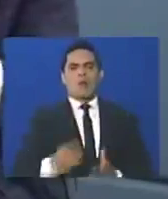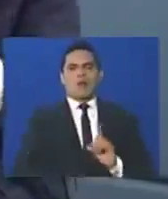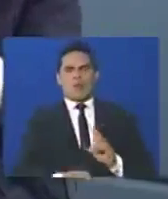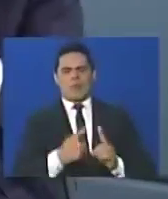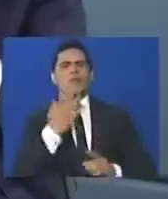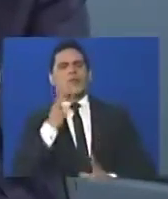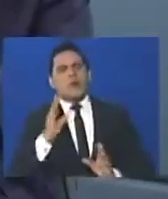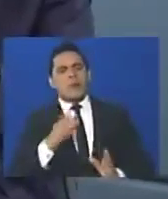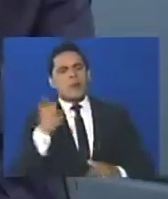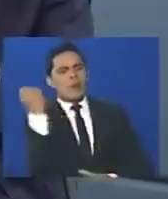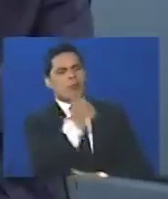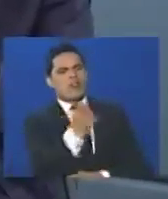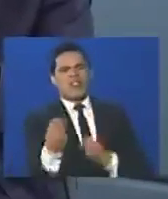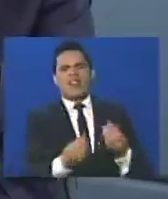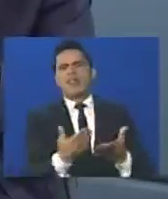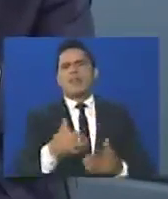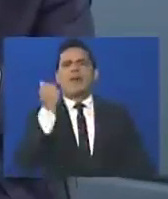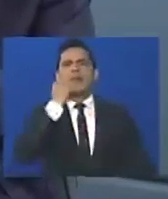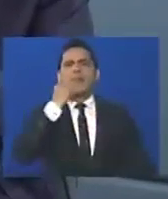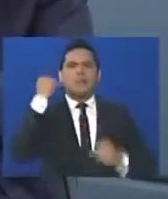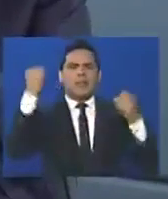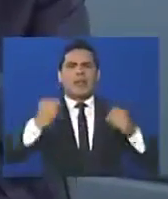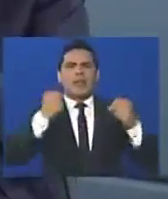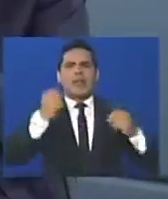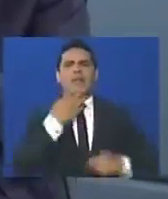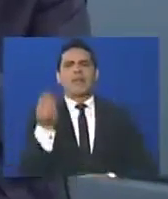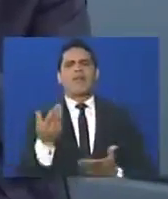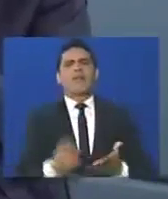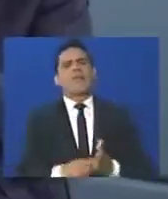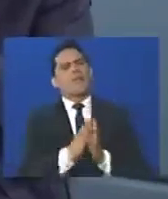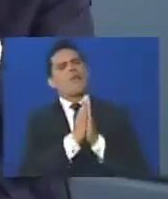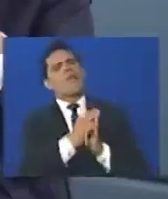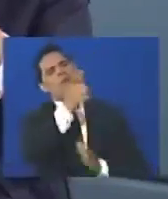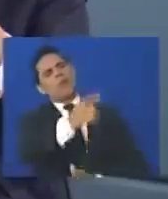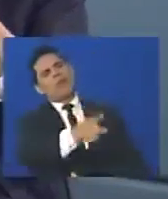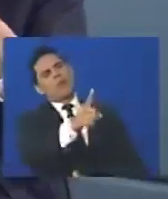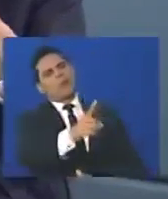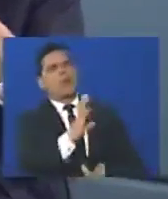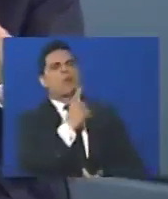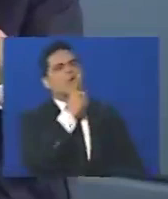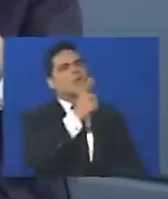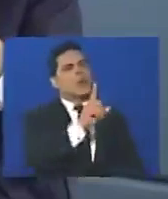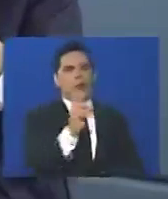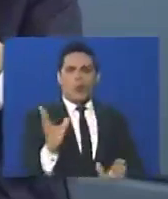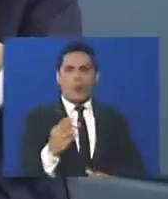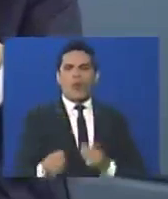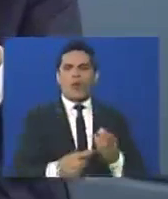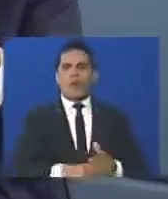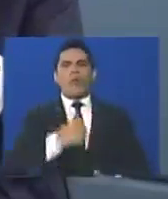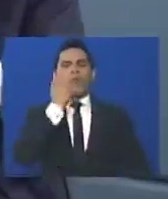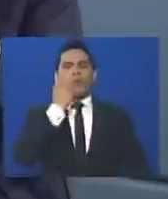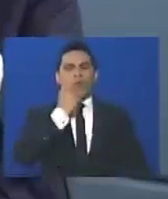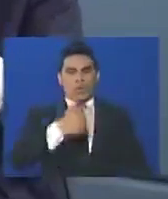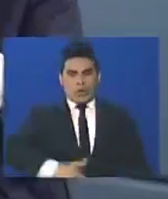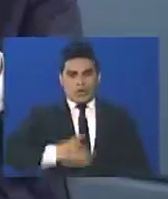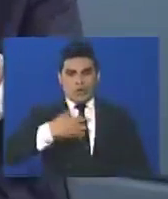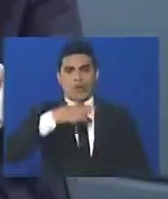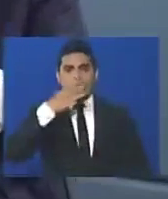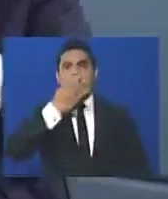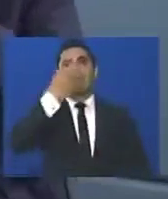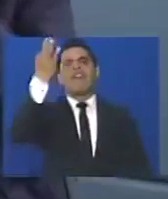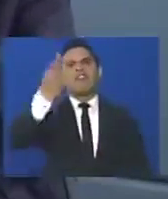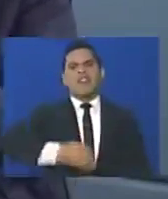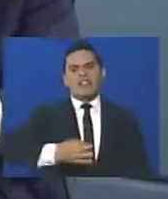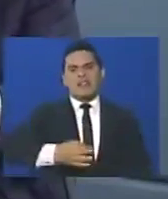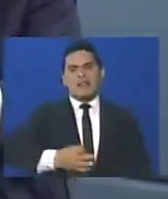compañeros. ¿Cómo pueden protestar los muchachos? Por favor, señor guardia, usted hizo mal. No, muchachos protestan. Es una protesta auténtica.